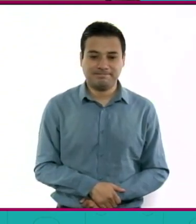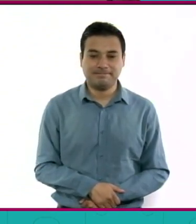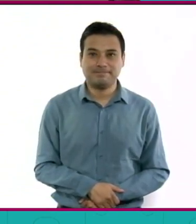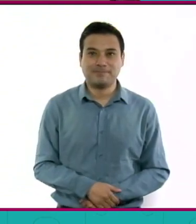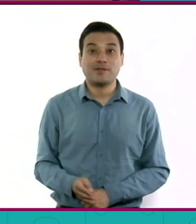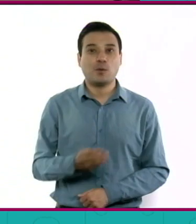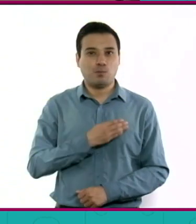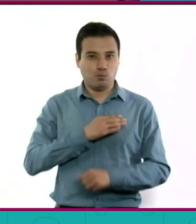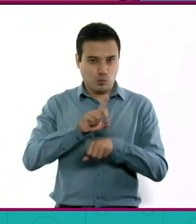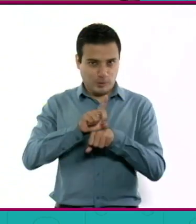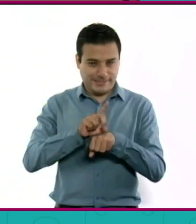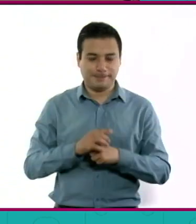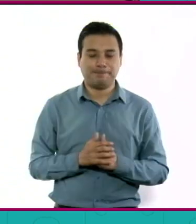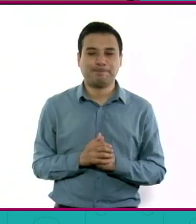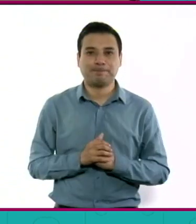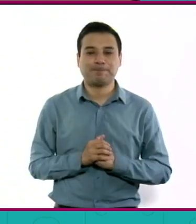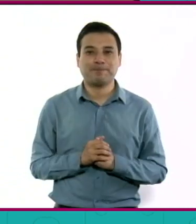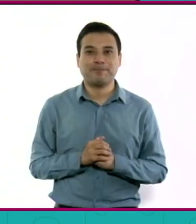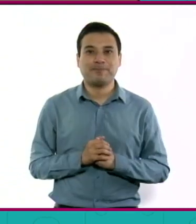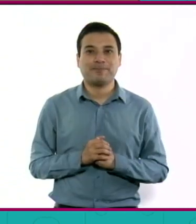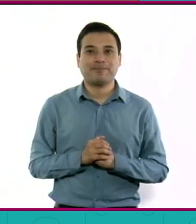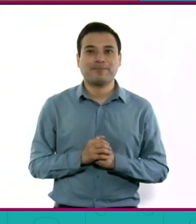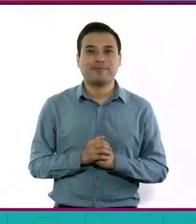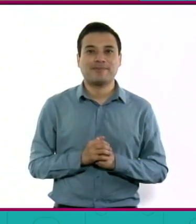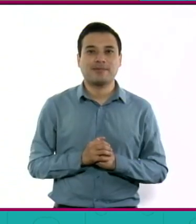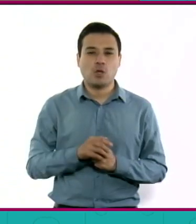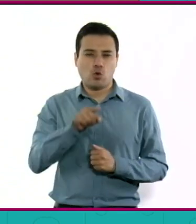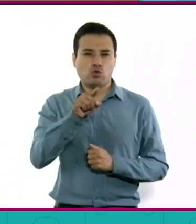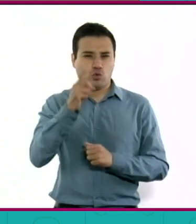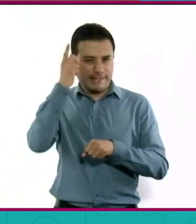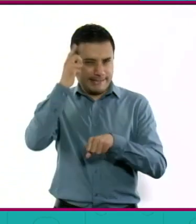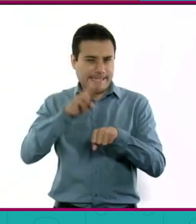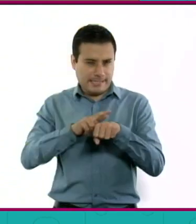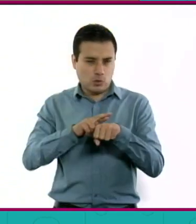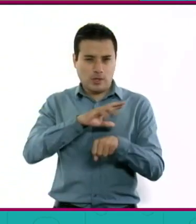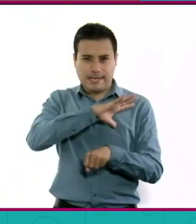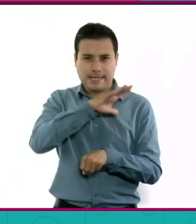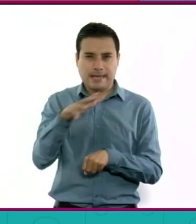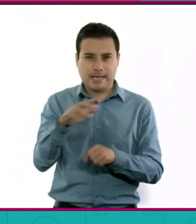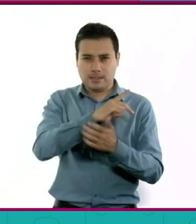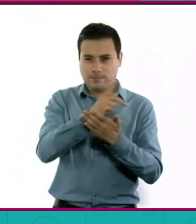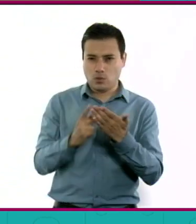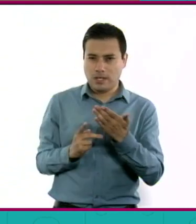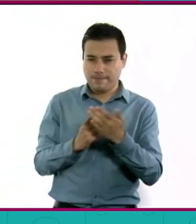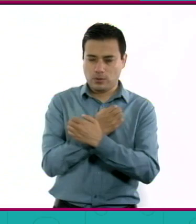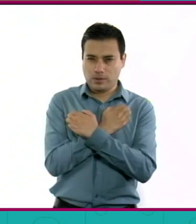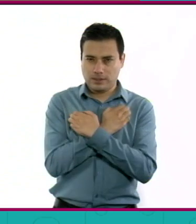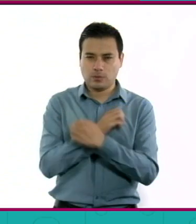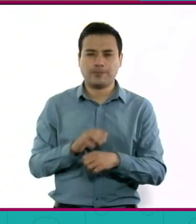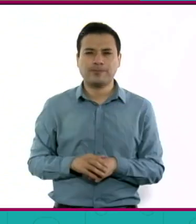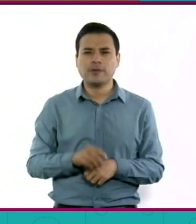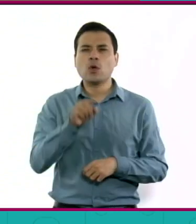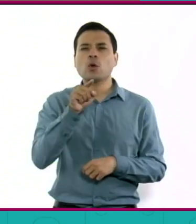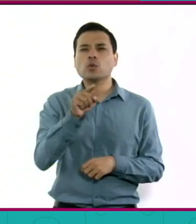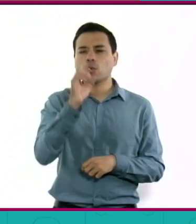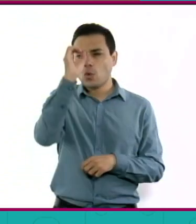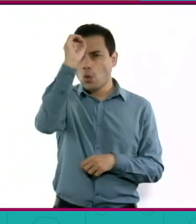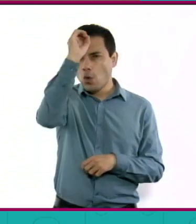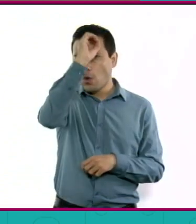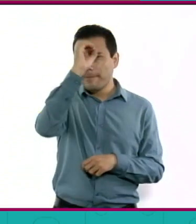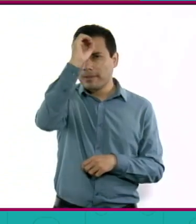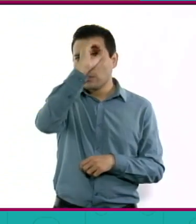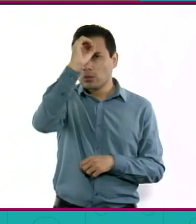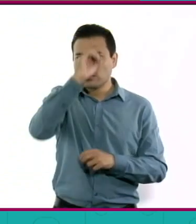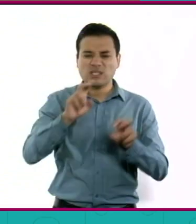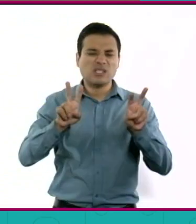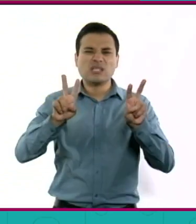Buenos días. En su cargo como director general de política educativa, ¿cuál es su postura con respecto al